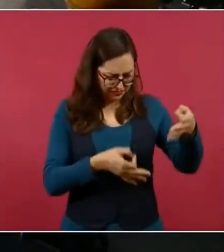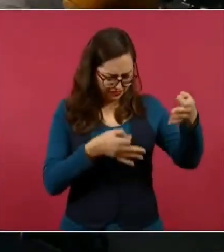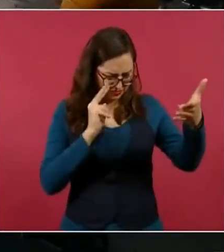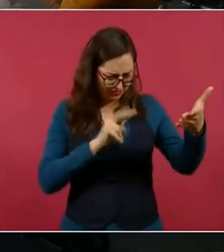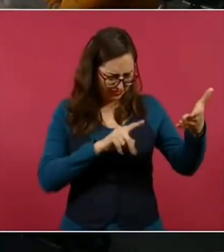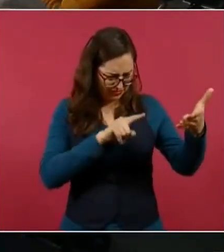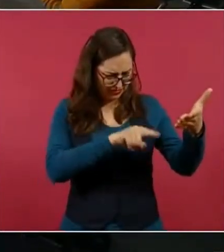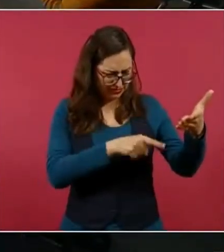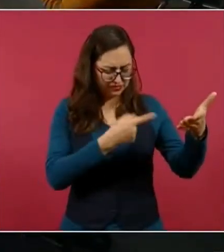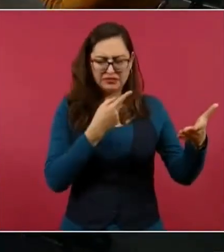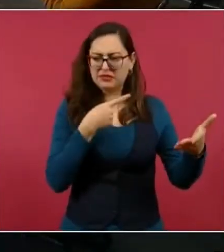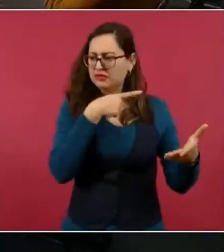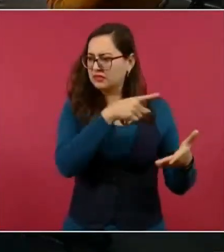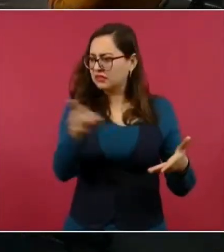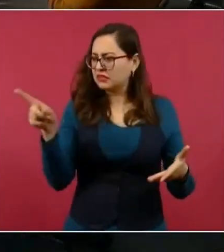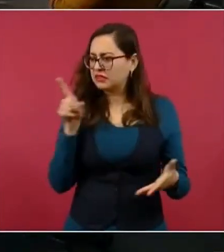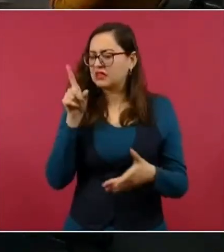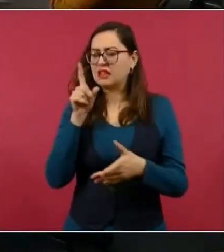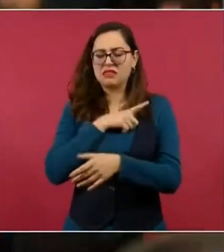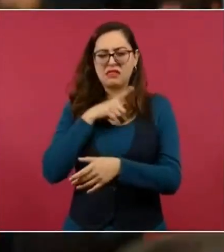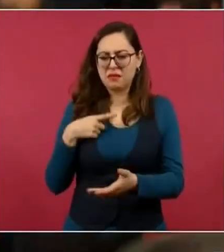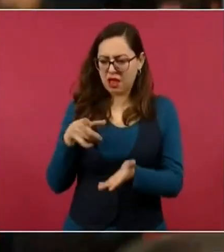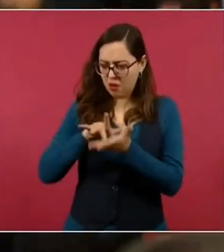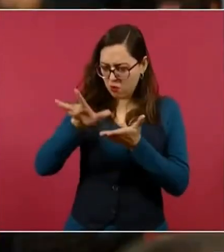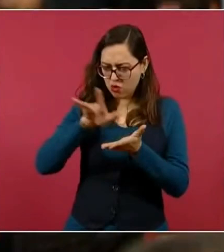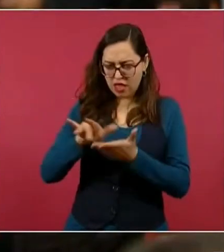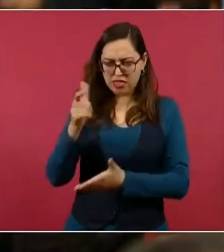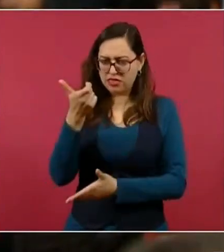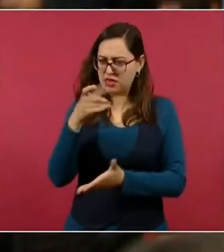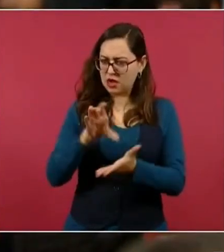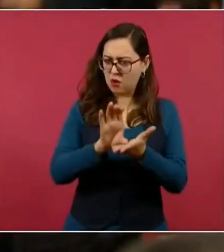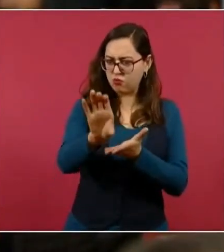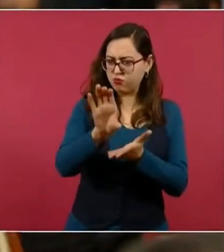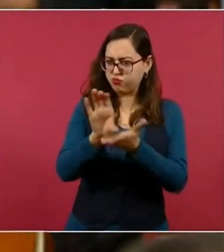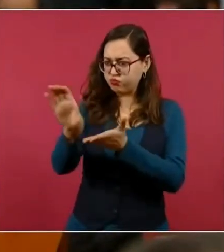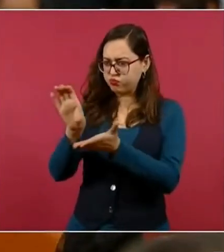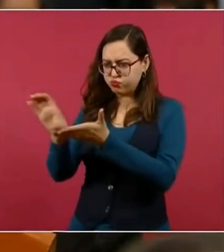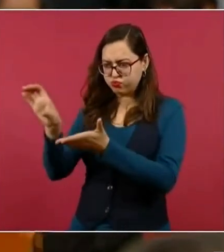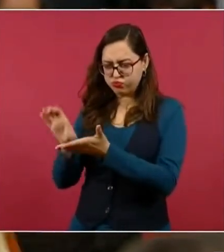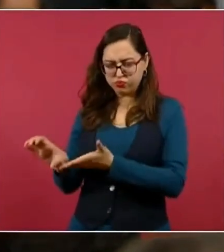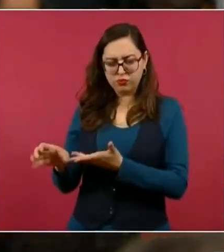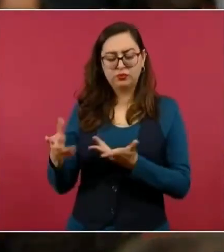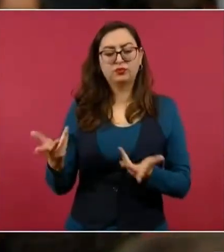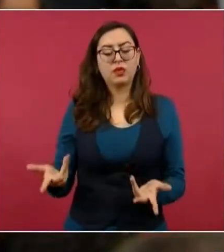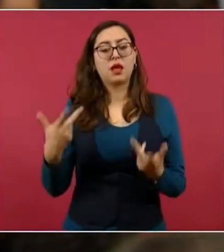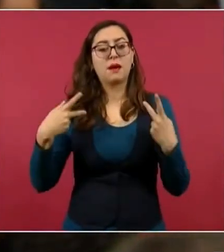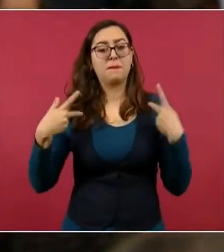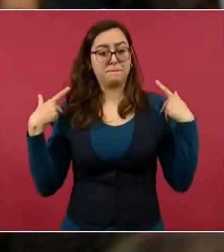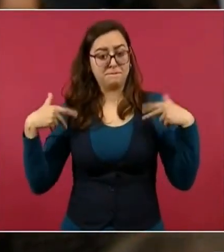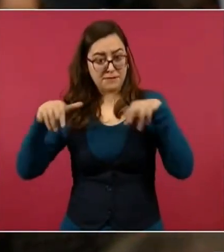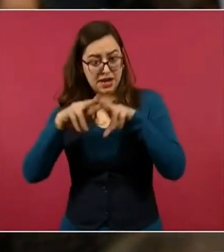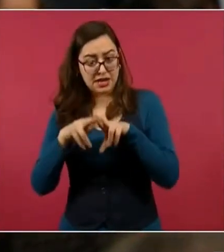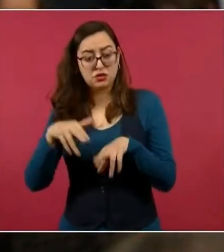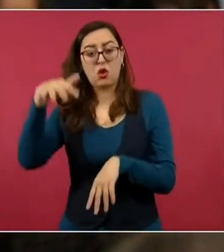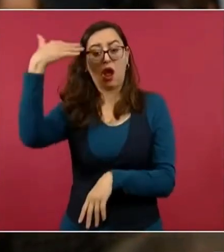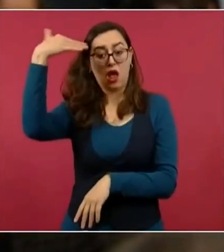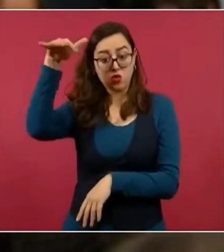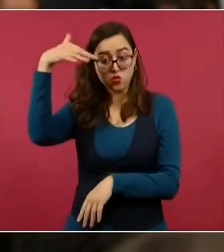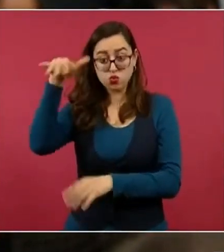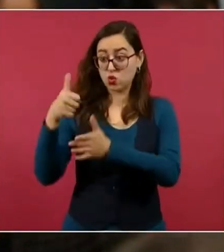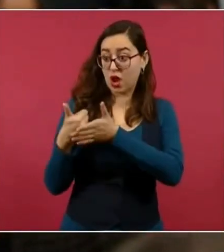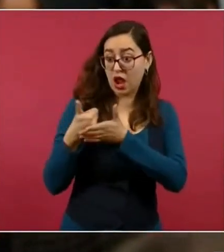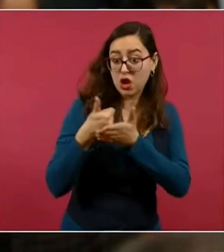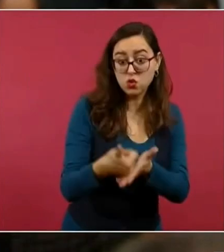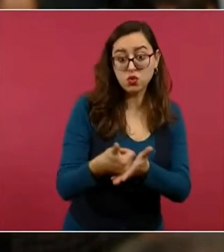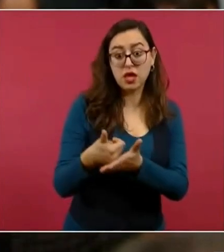a los adultos que resultaron quemados en esa conflagración, no sólo las maestras, sino también quienes trataron de ayudar